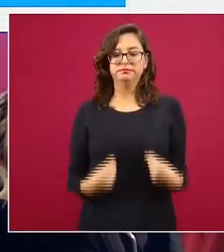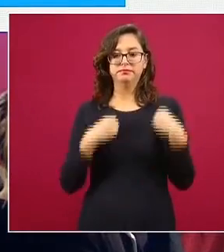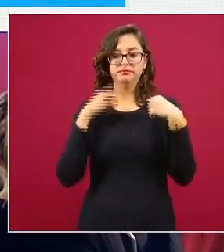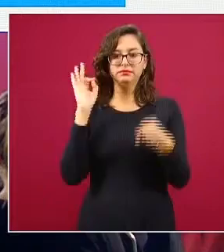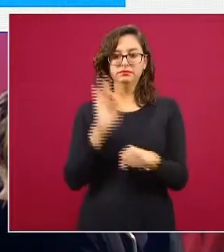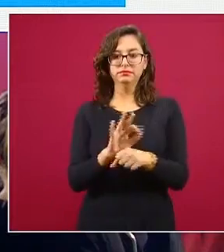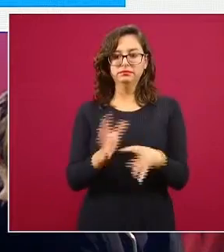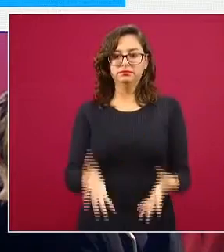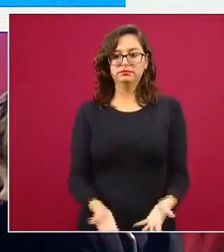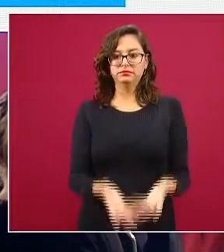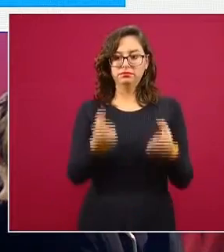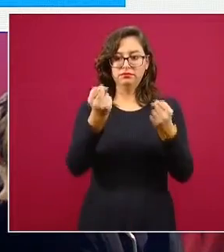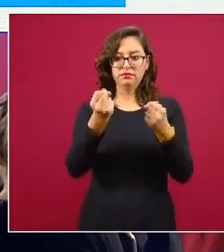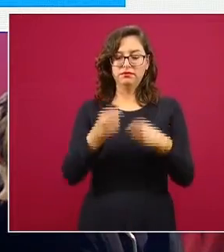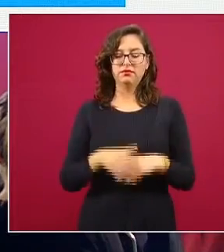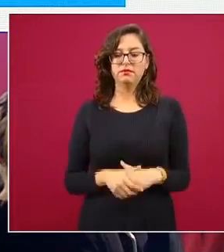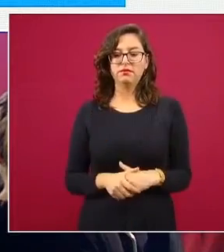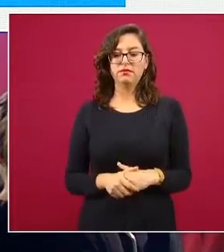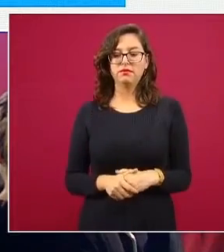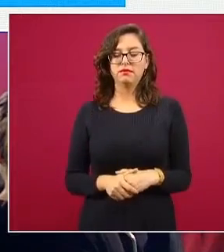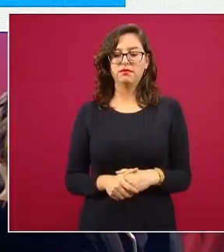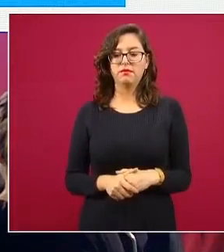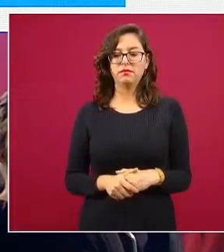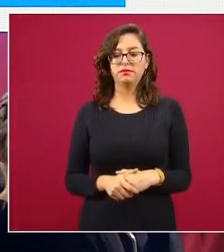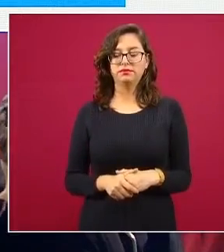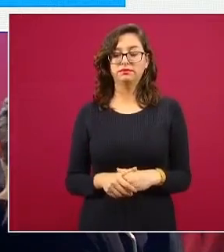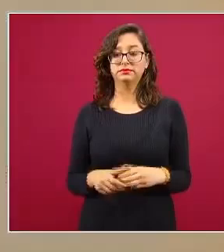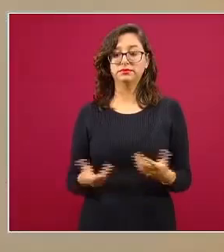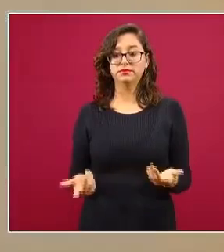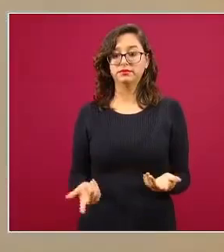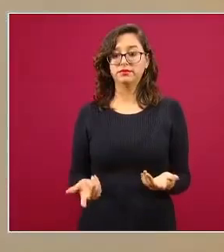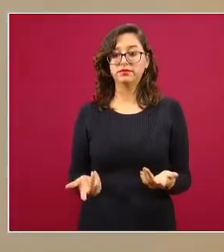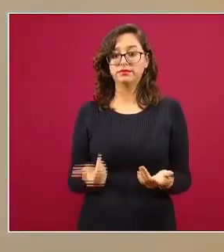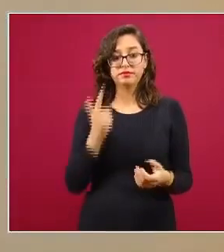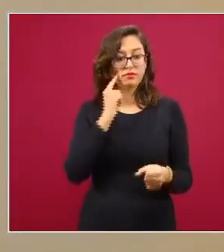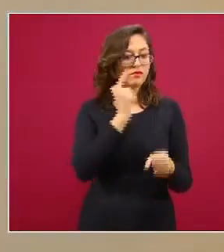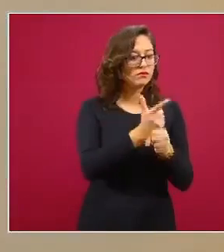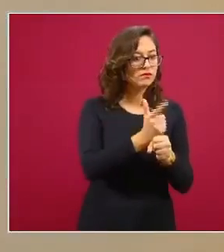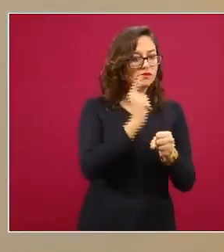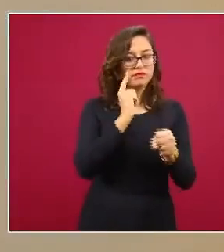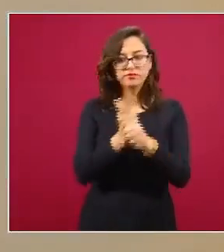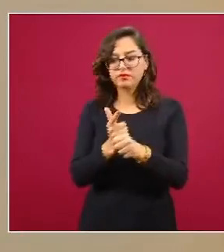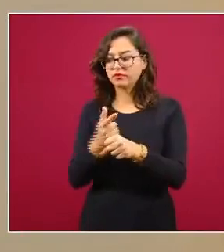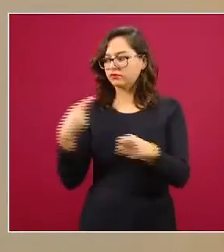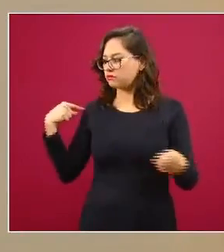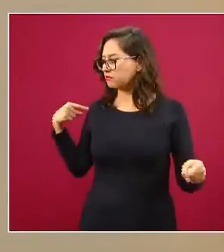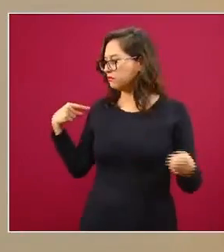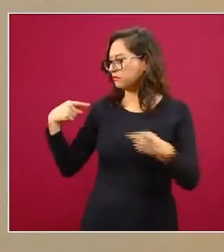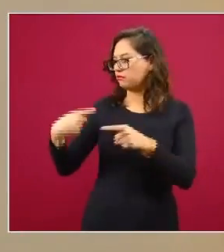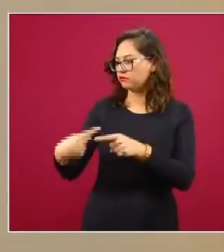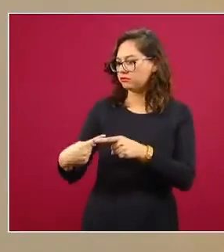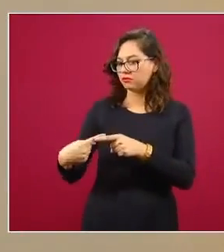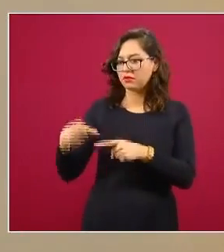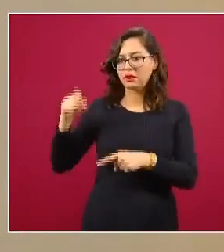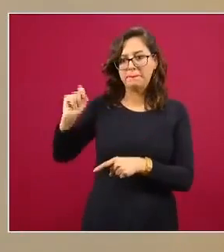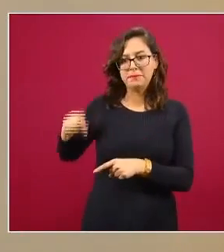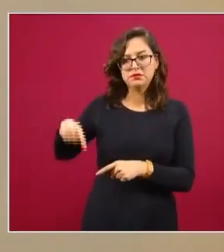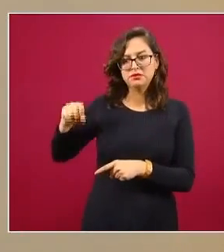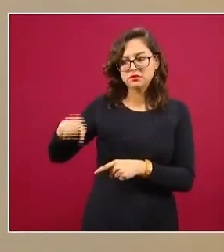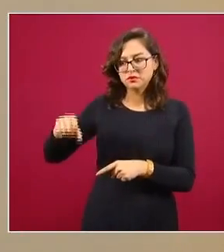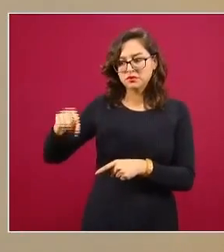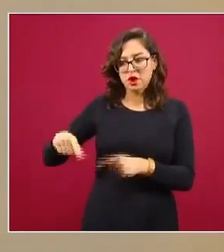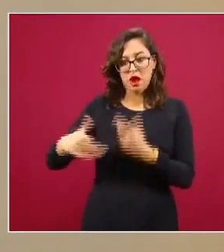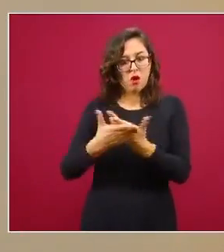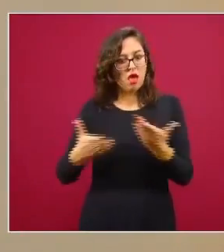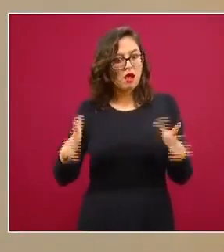El tercer objetivo está relacionado directamente con la detección de estos cambios de tendencias y tiene